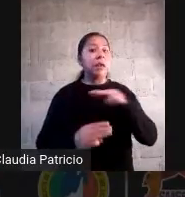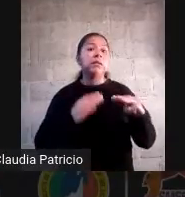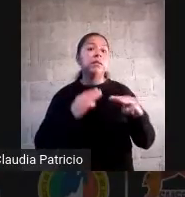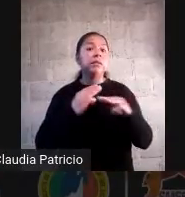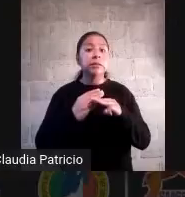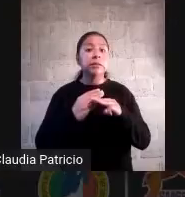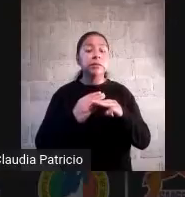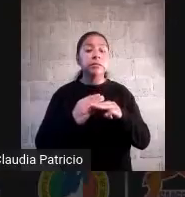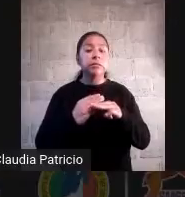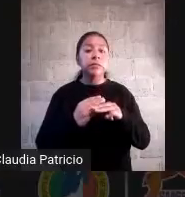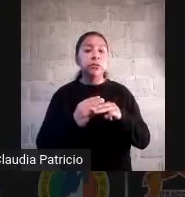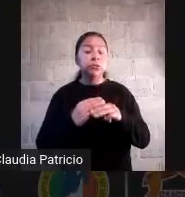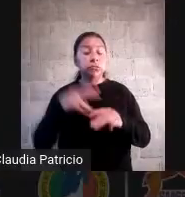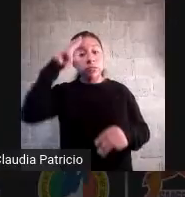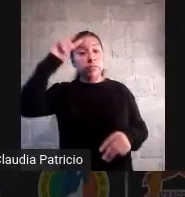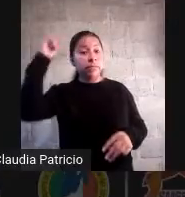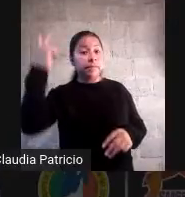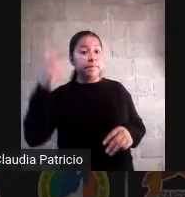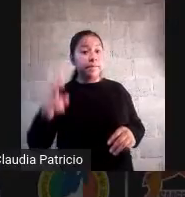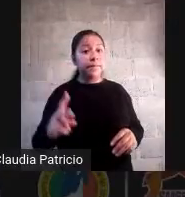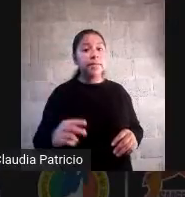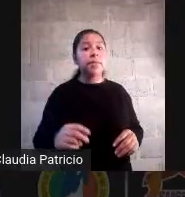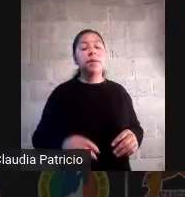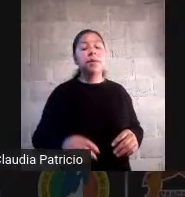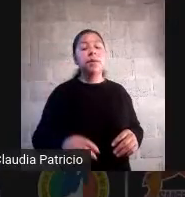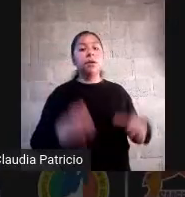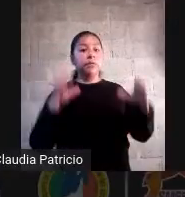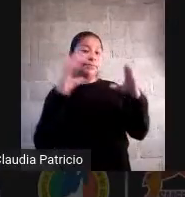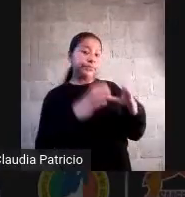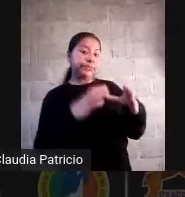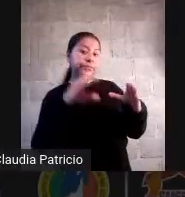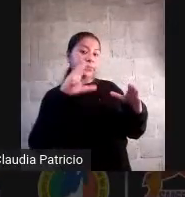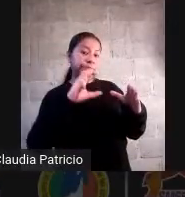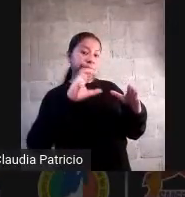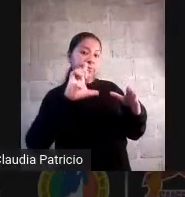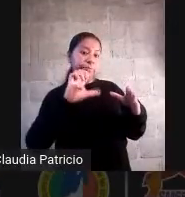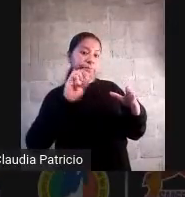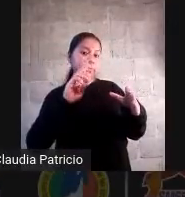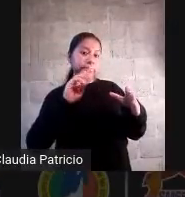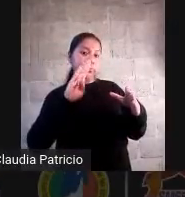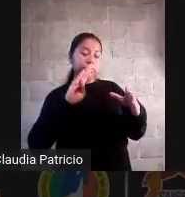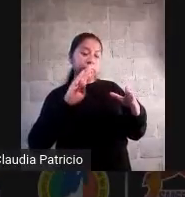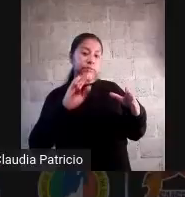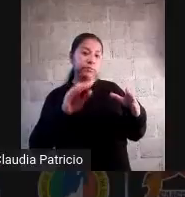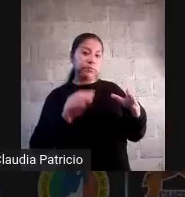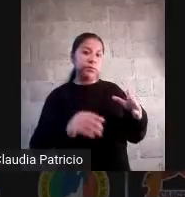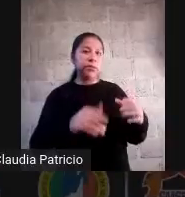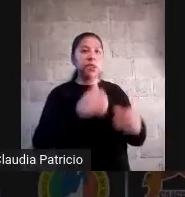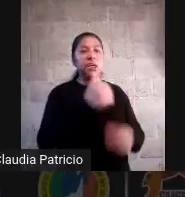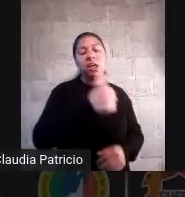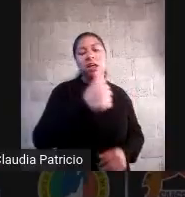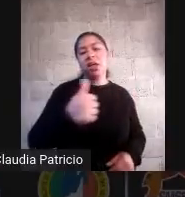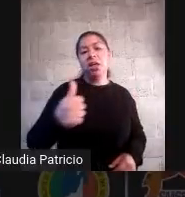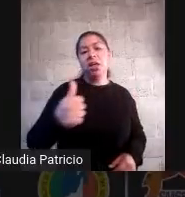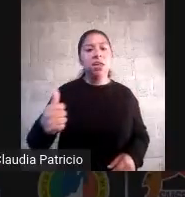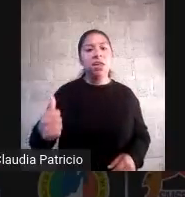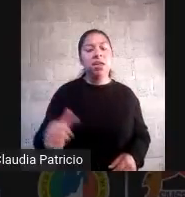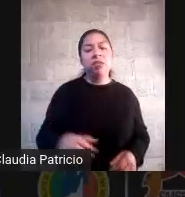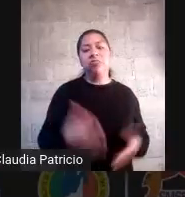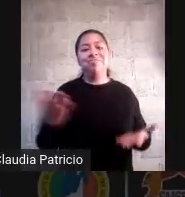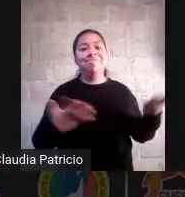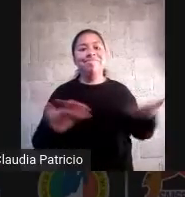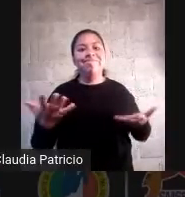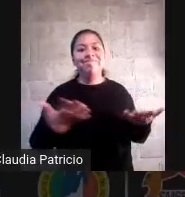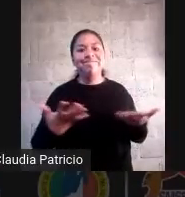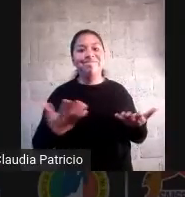clubes los famosos clubes pues la verdad maestros es que cada quien lo hizo a su leal saber y entender pero la